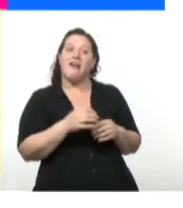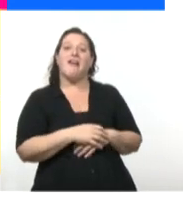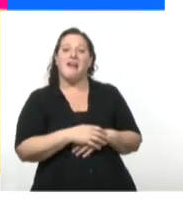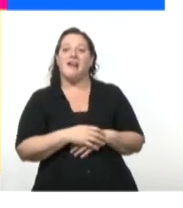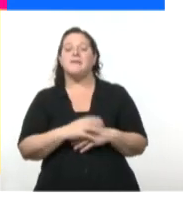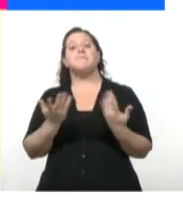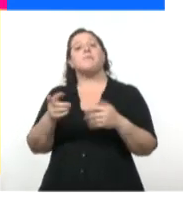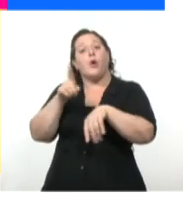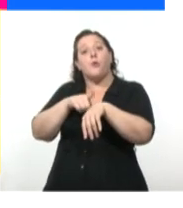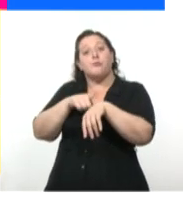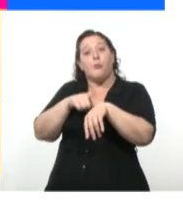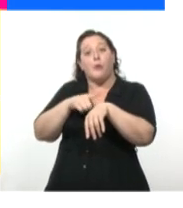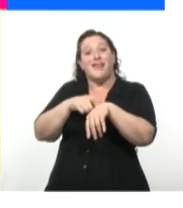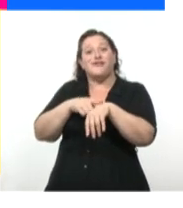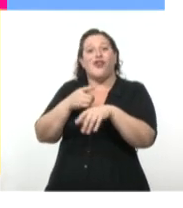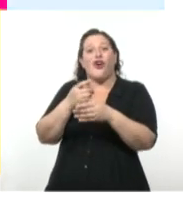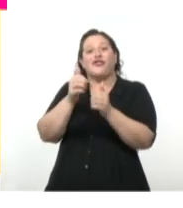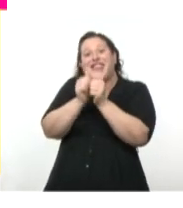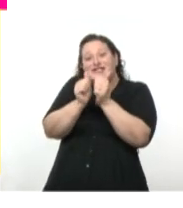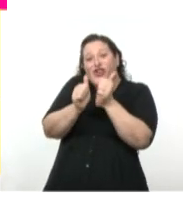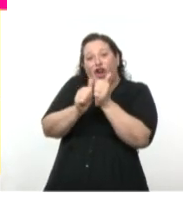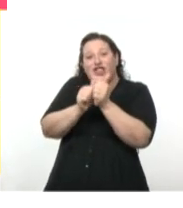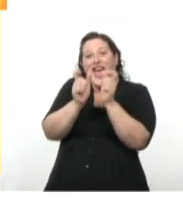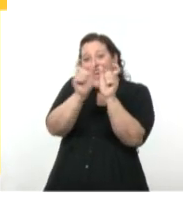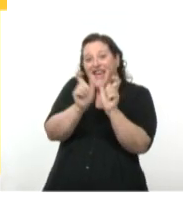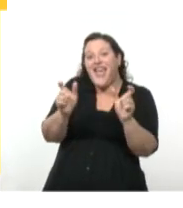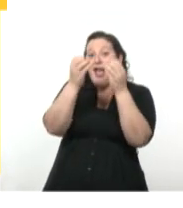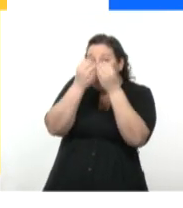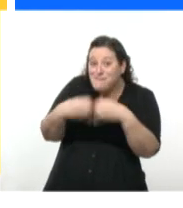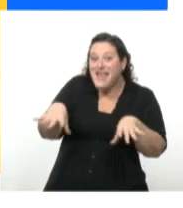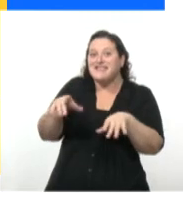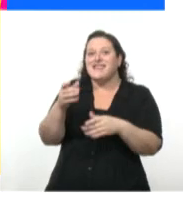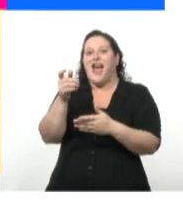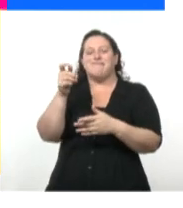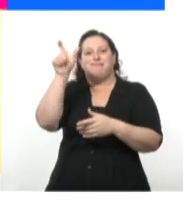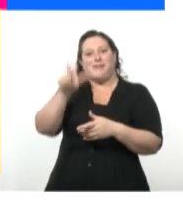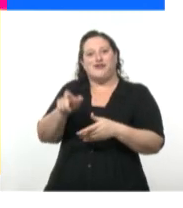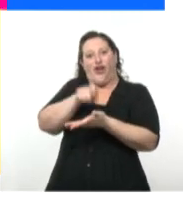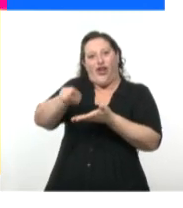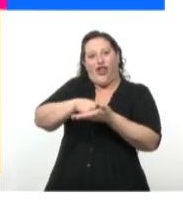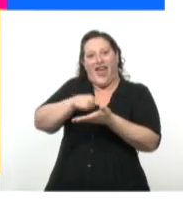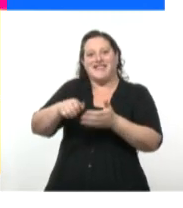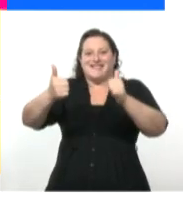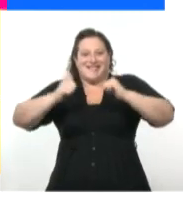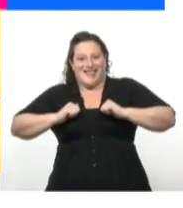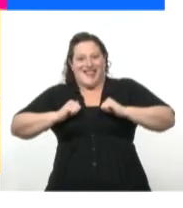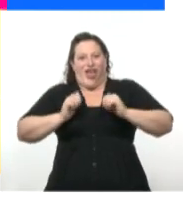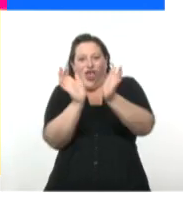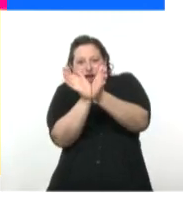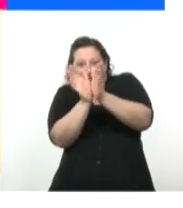guionista está trabajando en esta ventanita. En ese ángulo. En ese angulito ahí. ¿Es el lugar de la casa de Héctor donde él trabajaba?